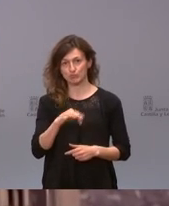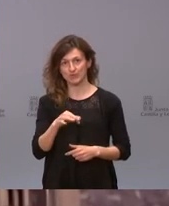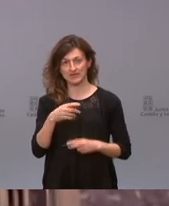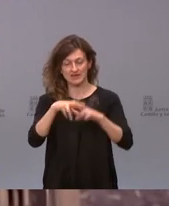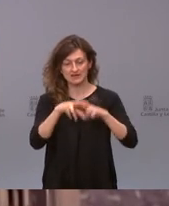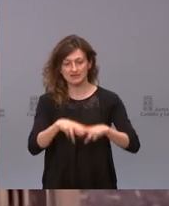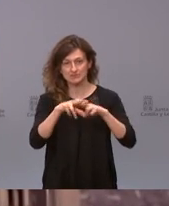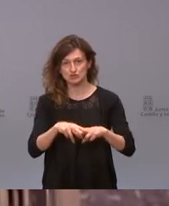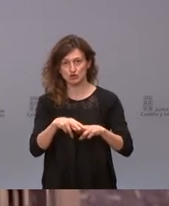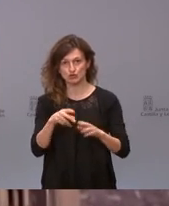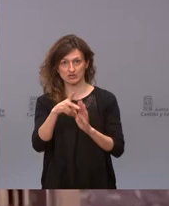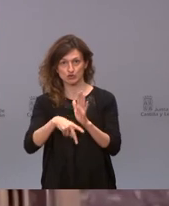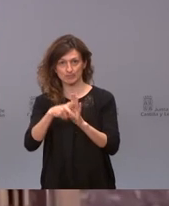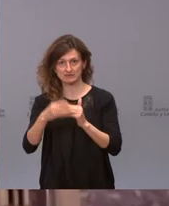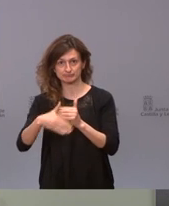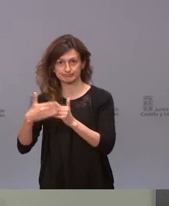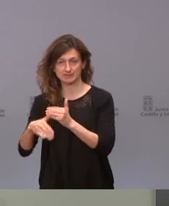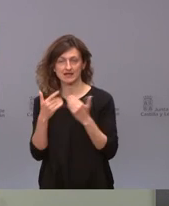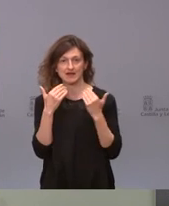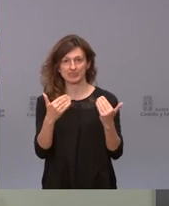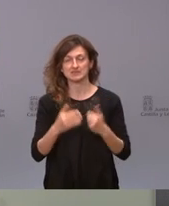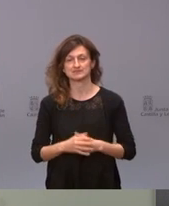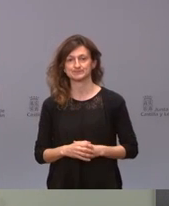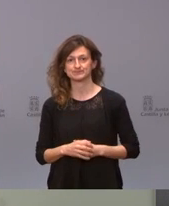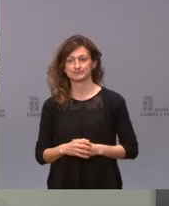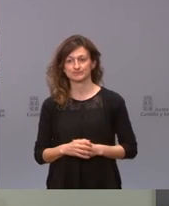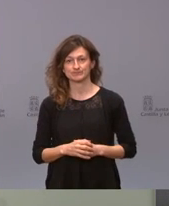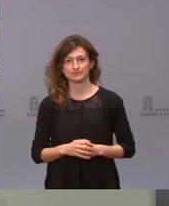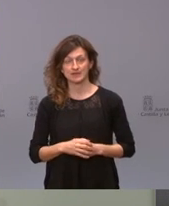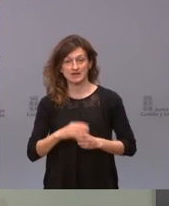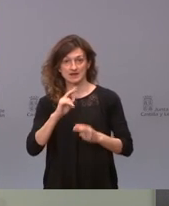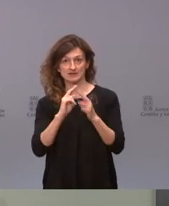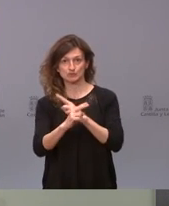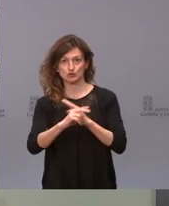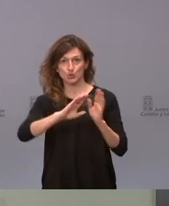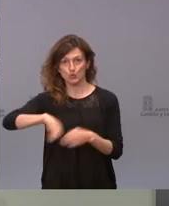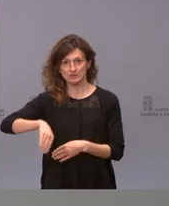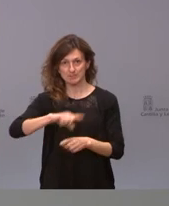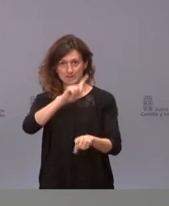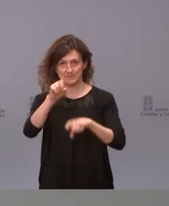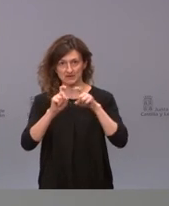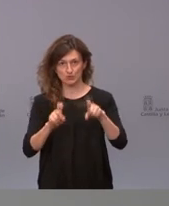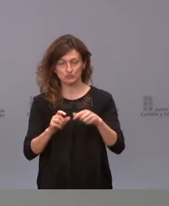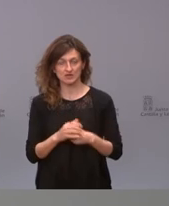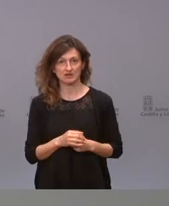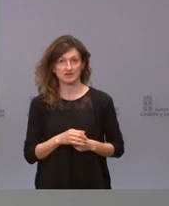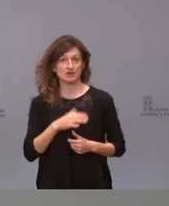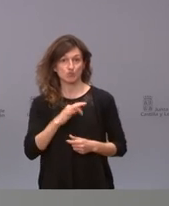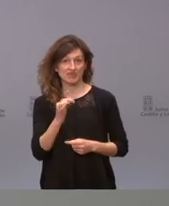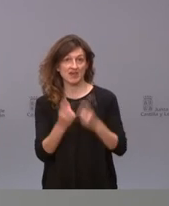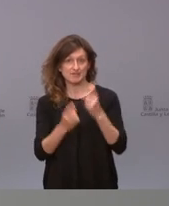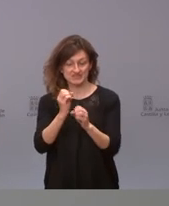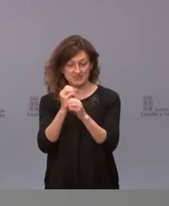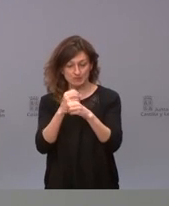las medidas restrictivas gracias Bueno en relación a la última pregunta puede suceder en los